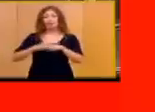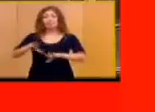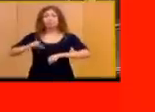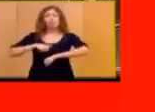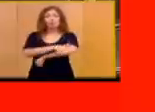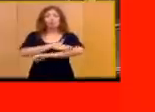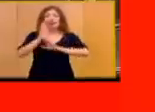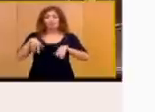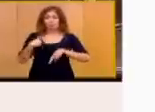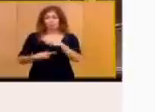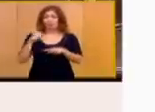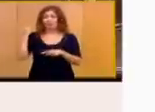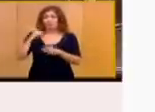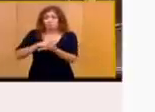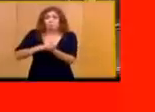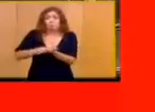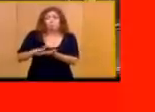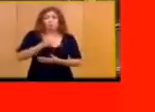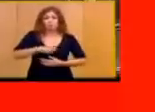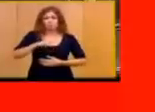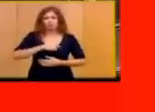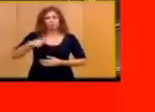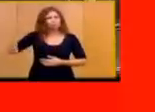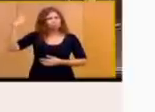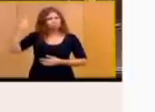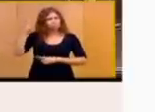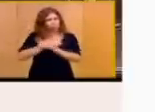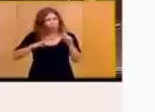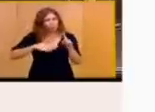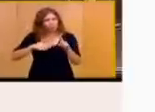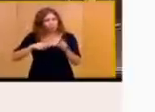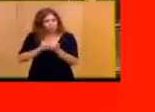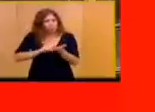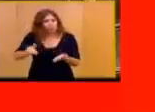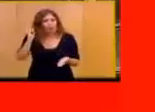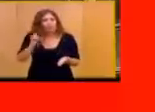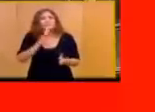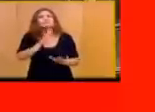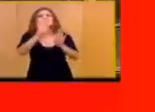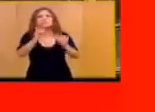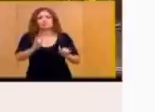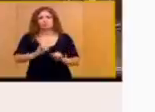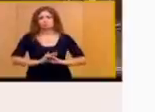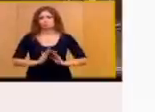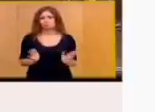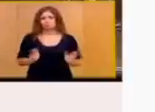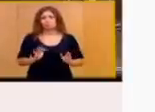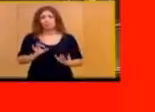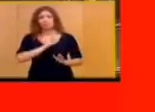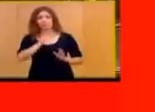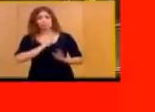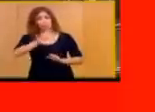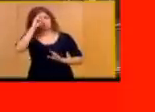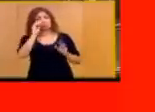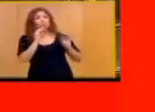¿Tienen solución nuestros problemas? Rotundamente, sí. ¿Los del señor Rodríguez Zapatero?